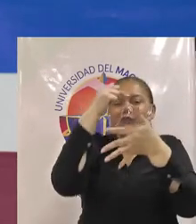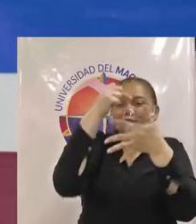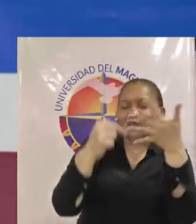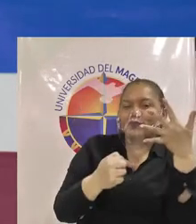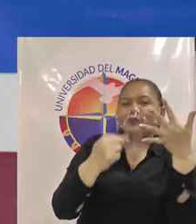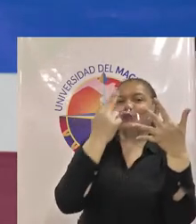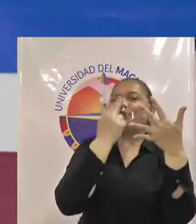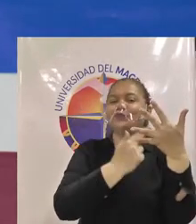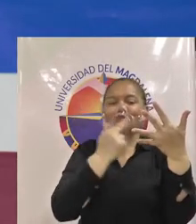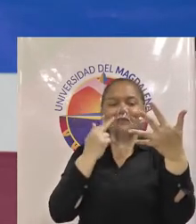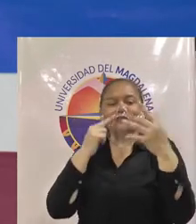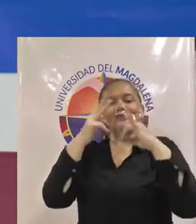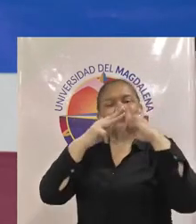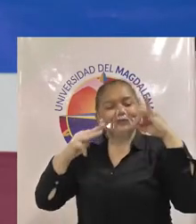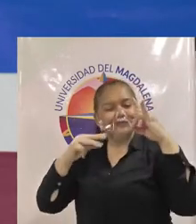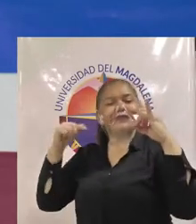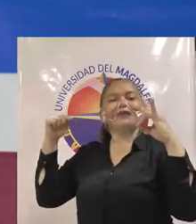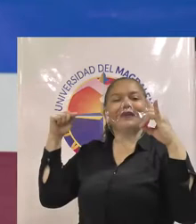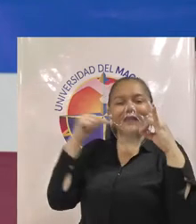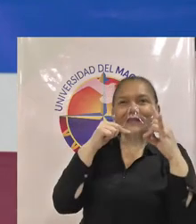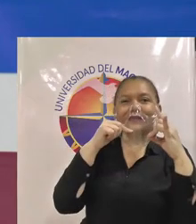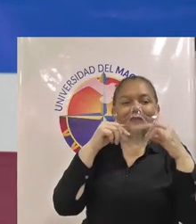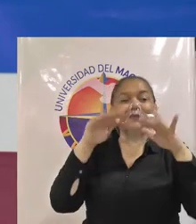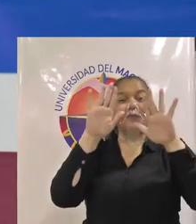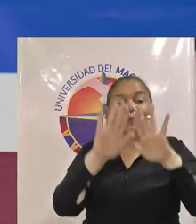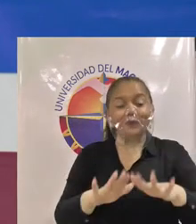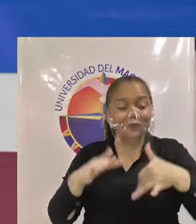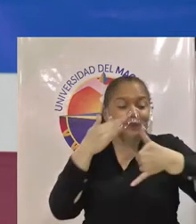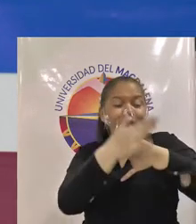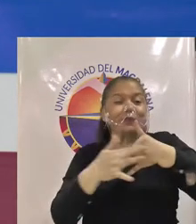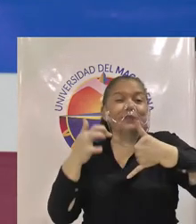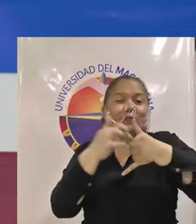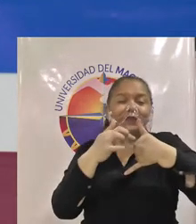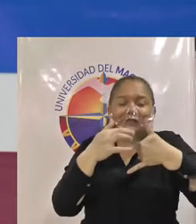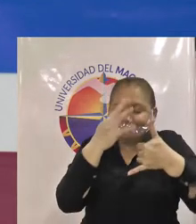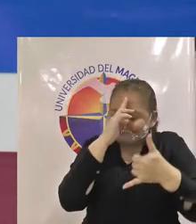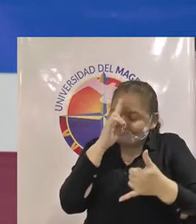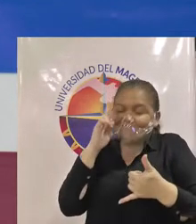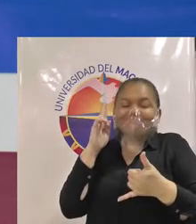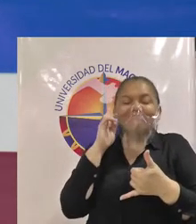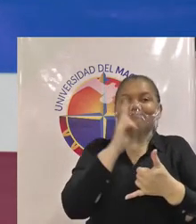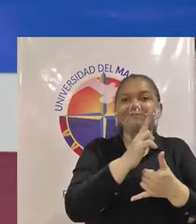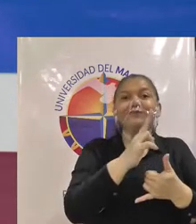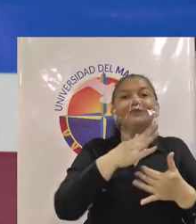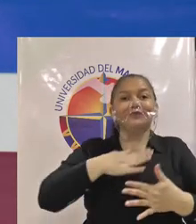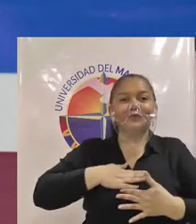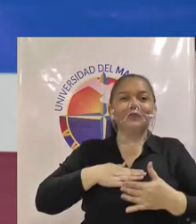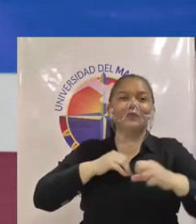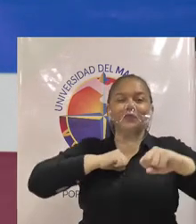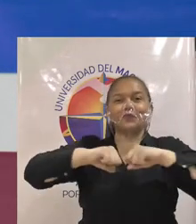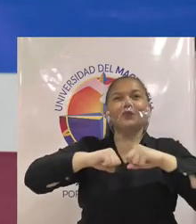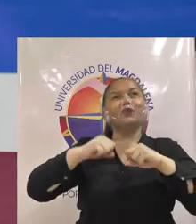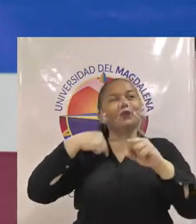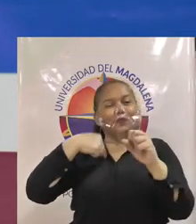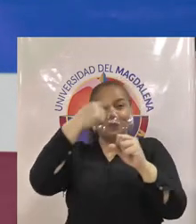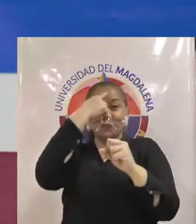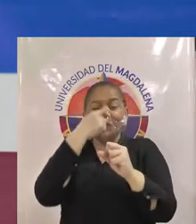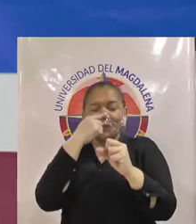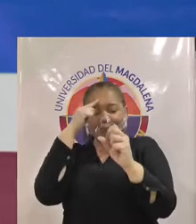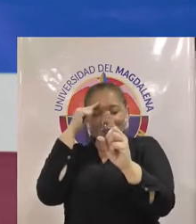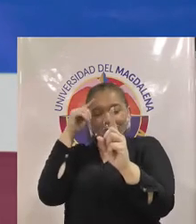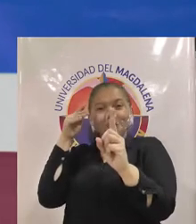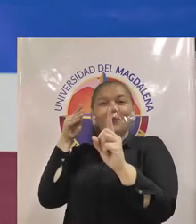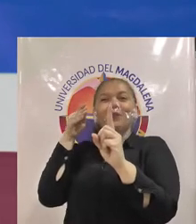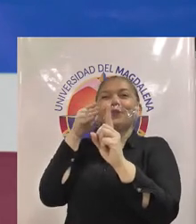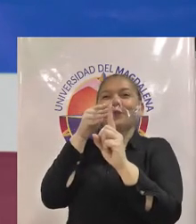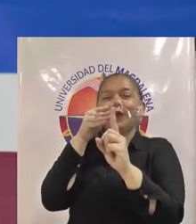con la universidad y con el territorio queremos tenemos una perspectiva de la docencia hecha desde